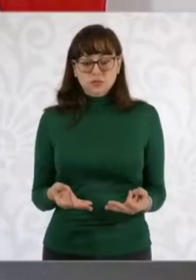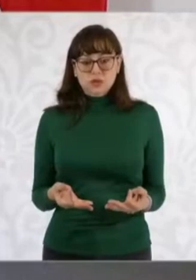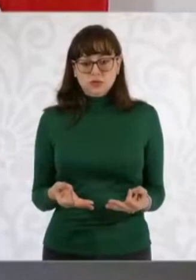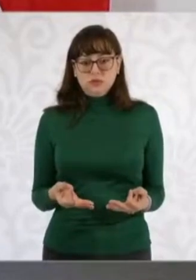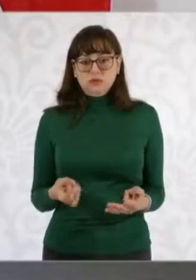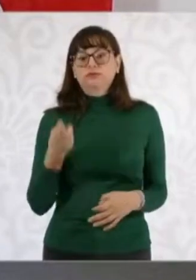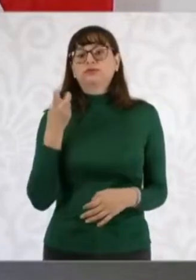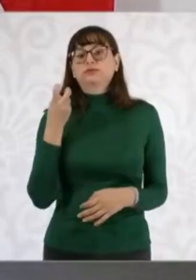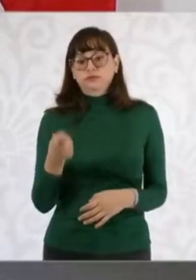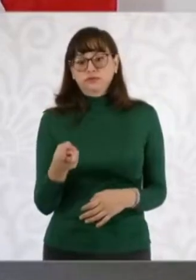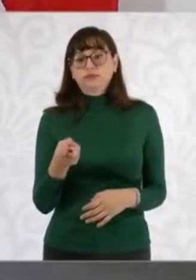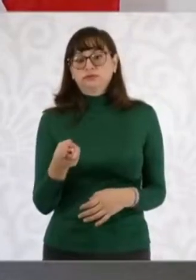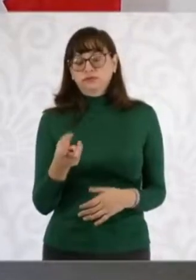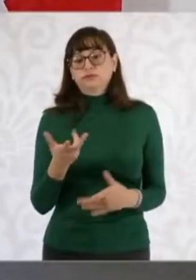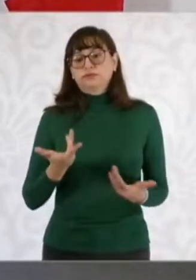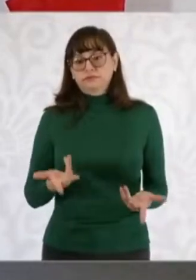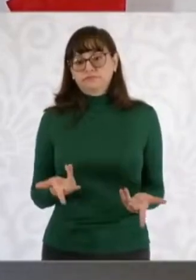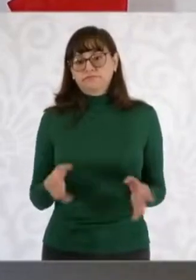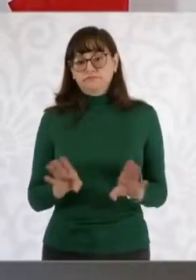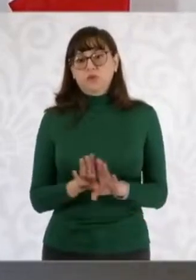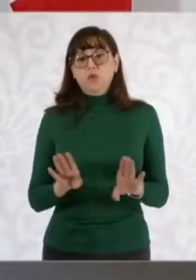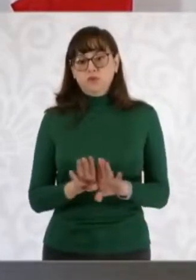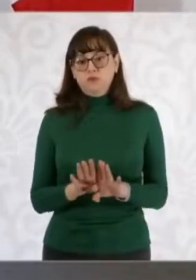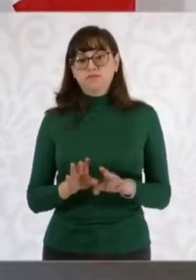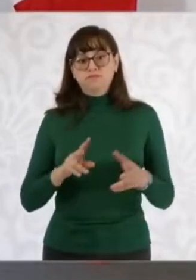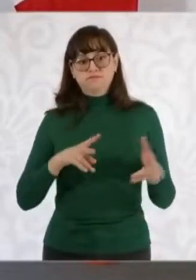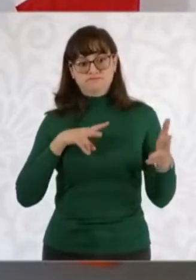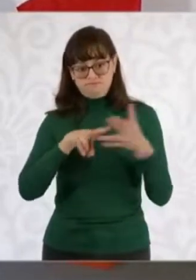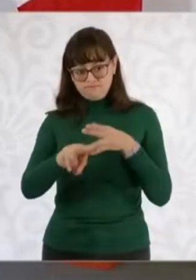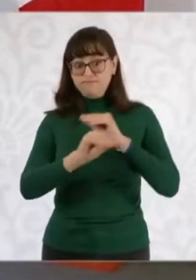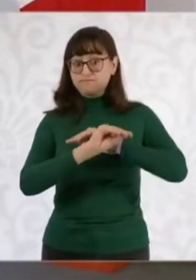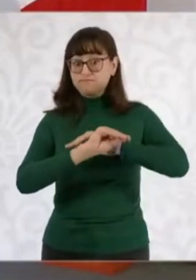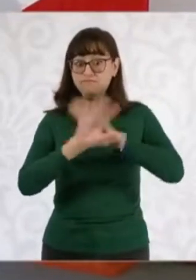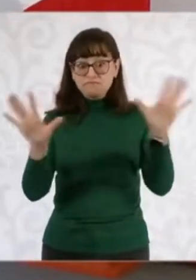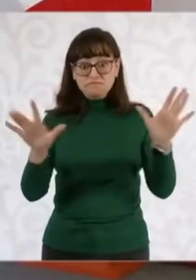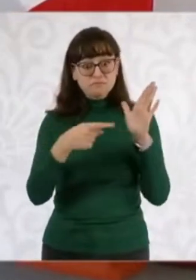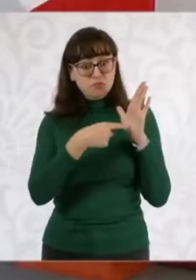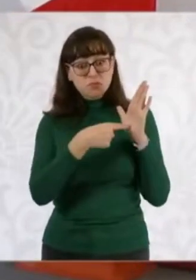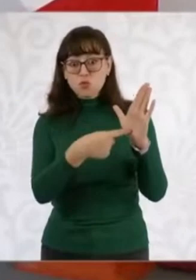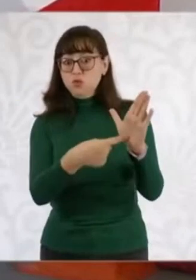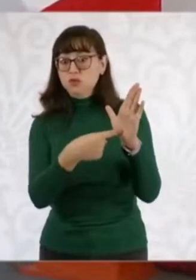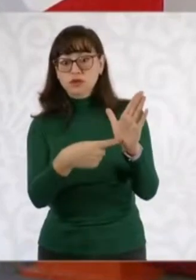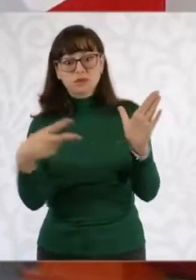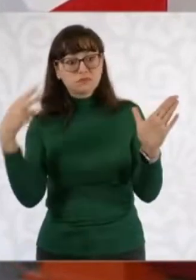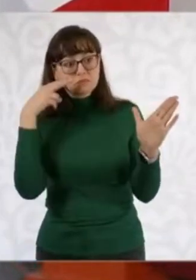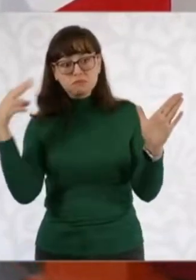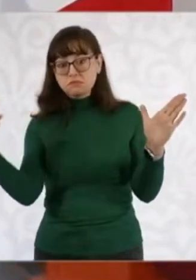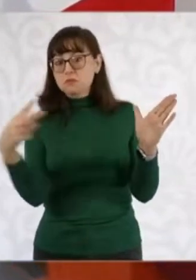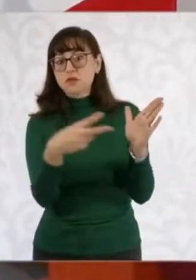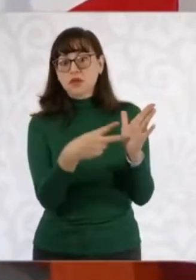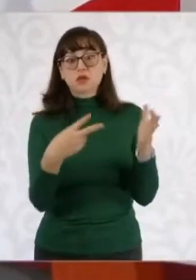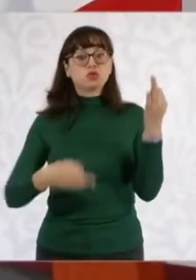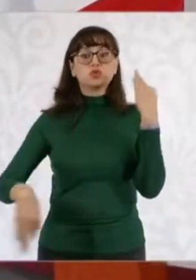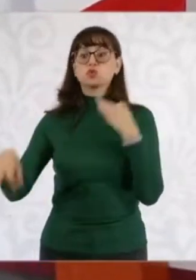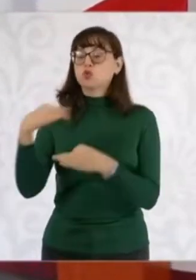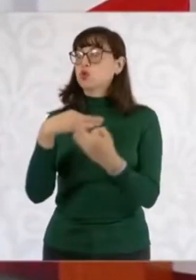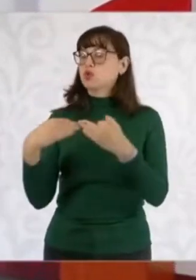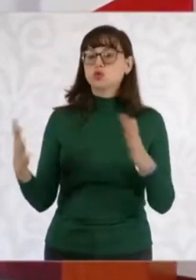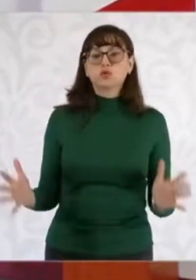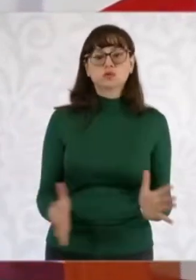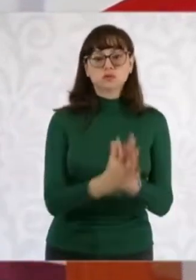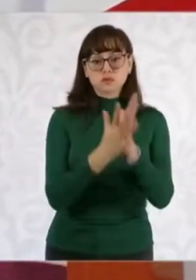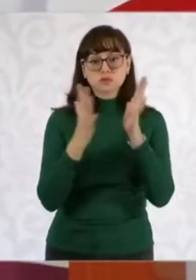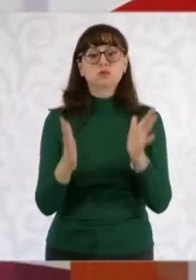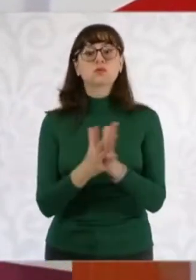la forma en que se va a hacer de manera transparente, invitando a que participe todo